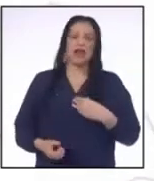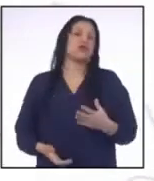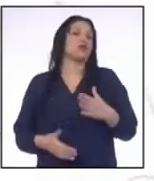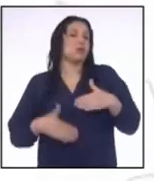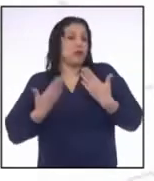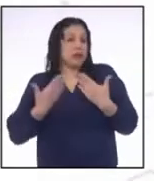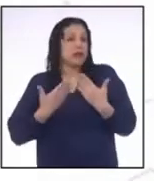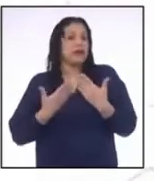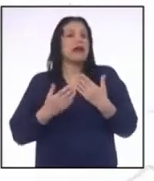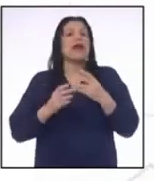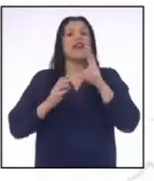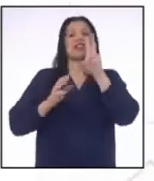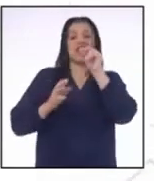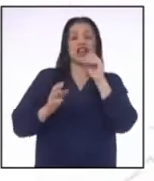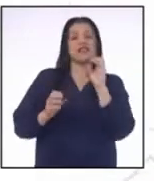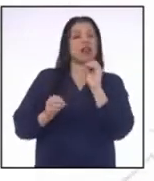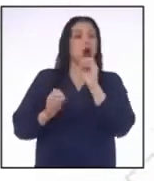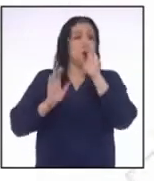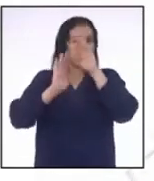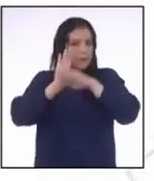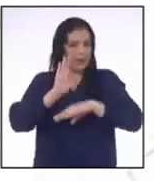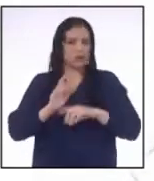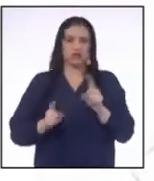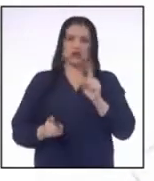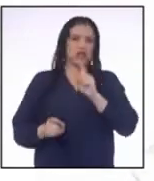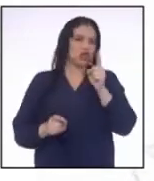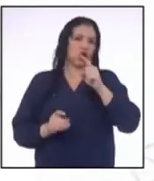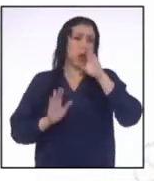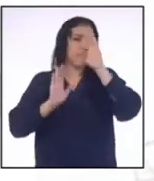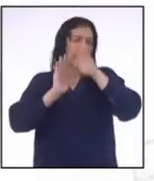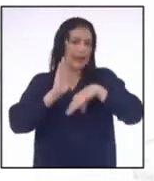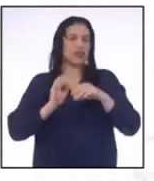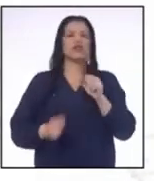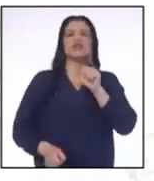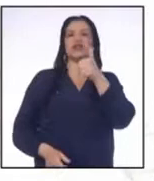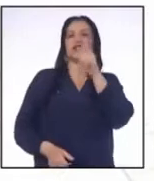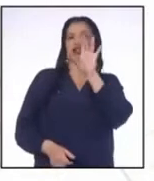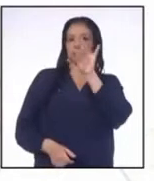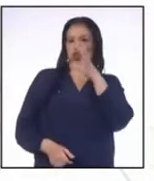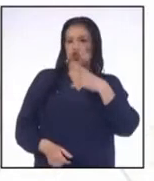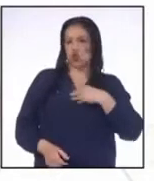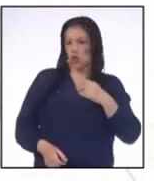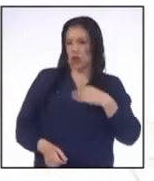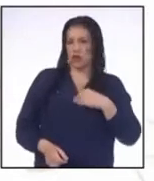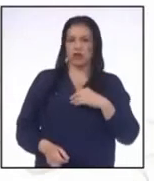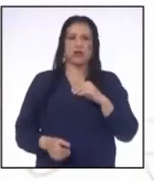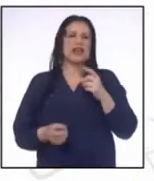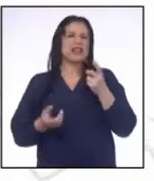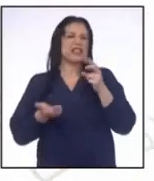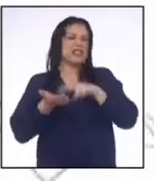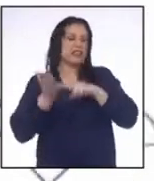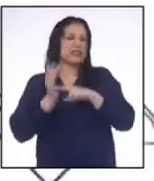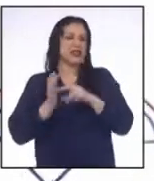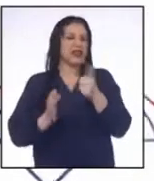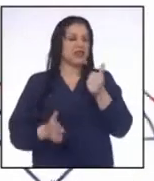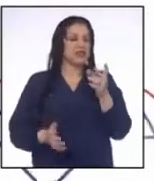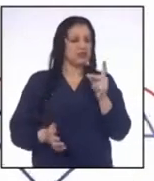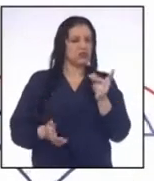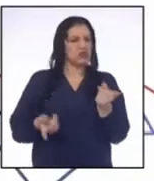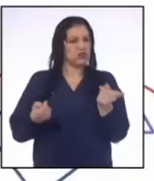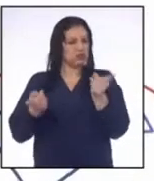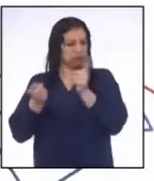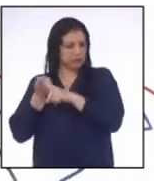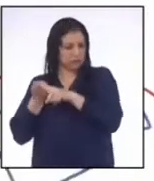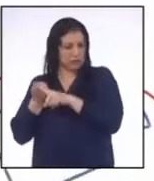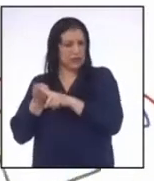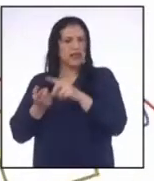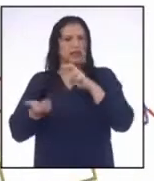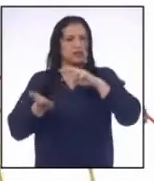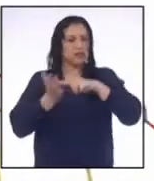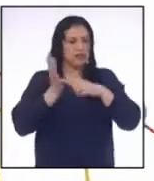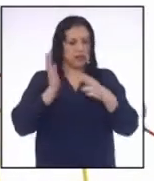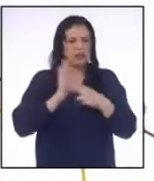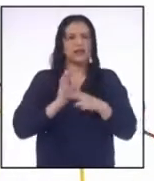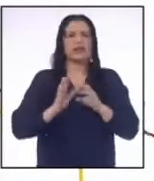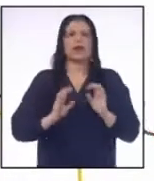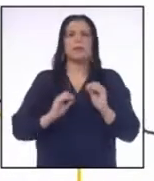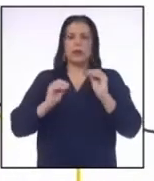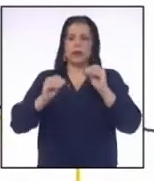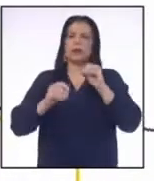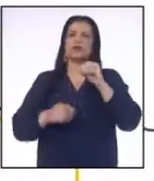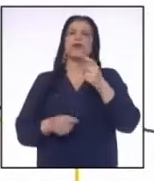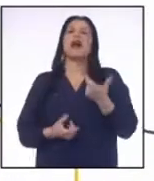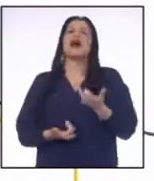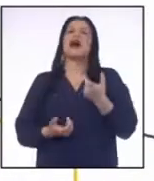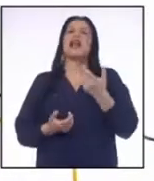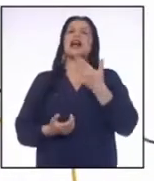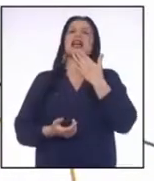30 años o menos Y no menores de 18 años Es decir, tener de 18 a más años Eso quiere decir que debemos ponerle